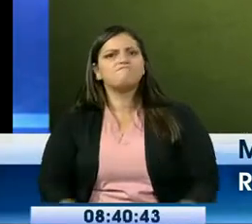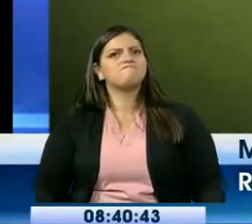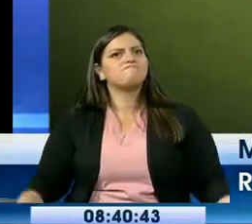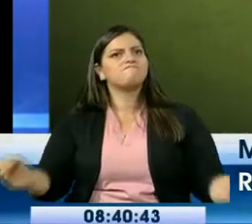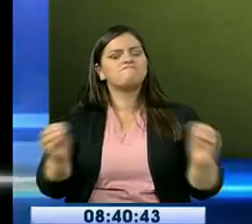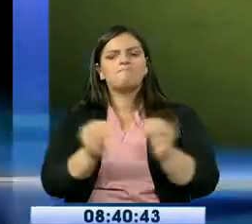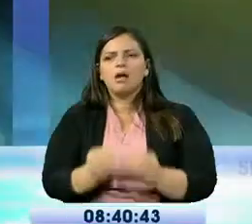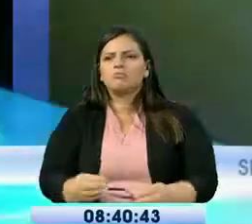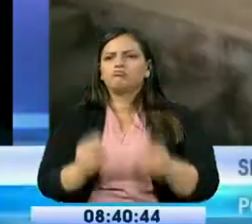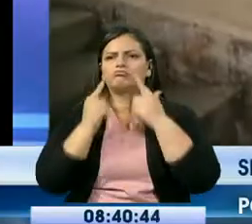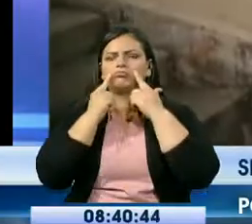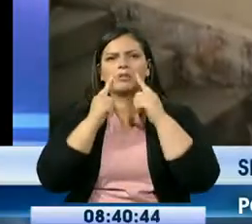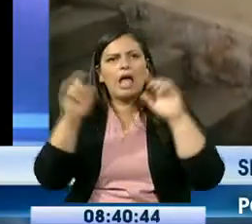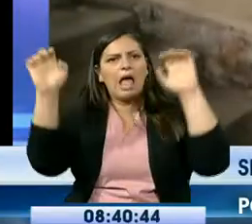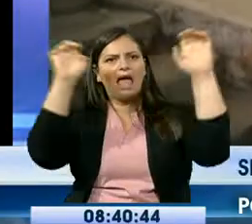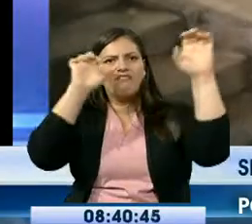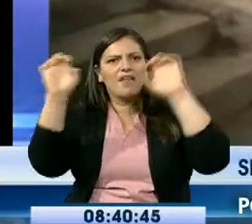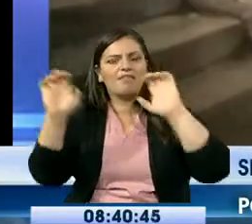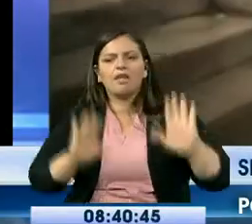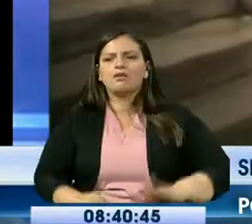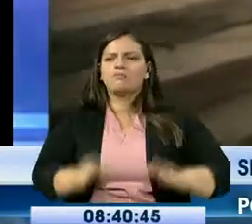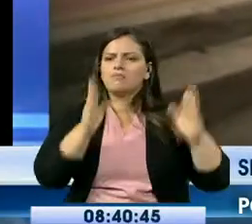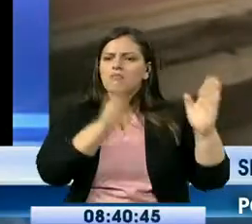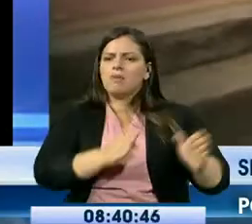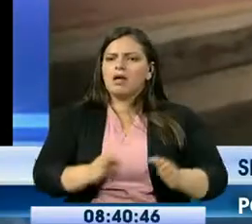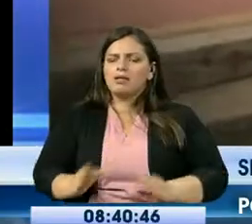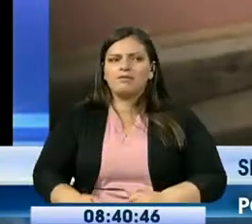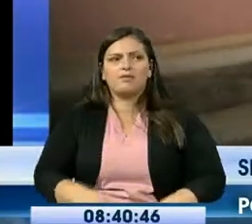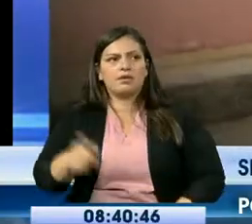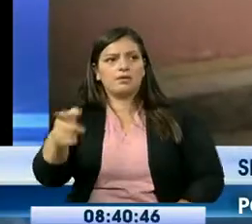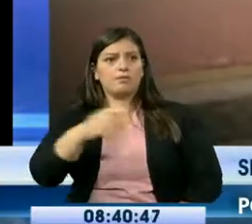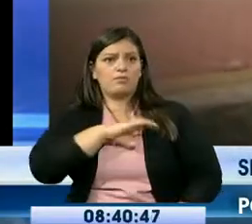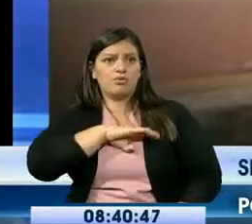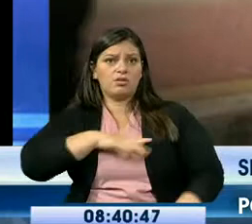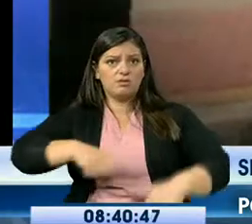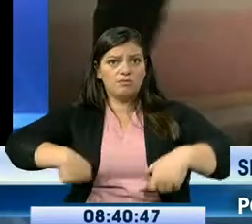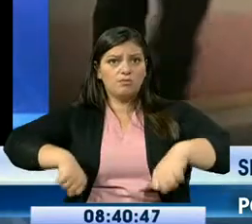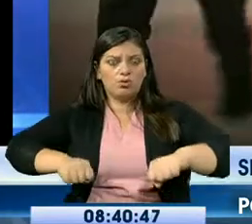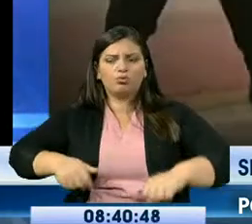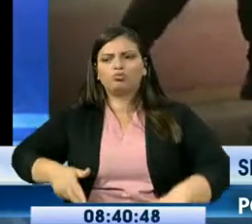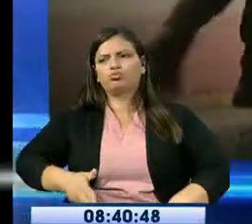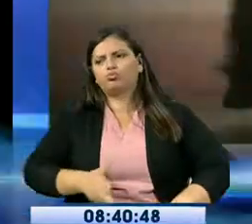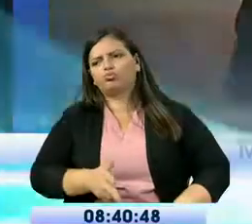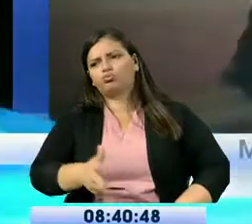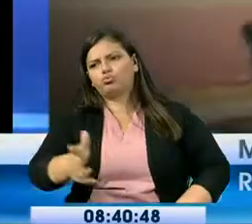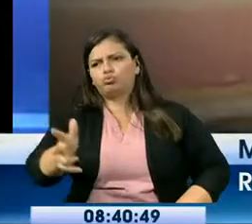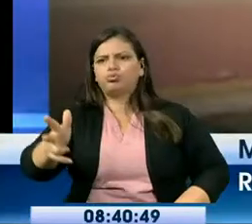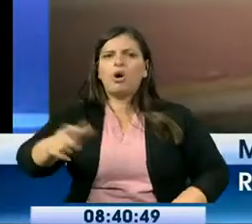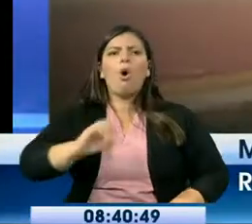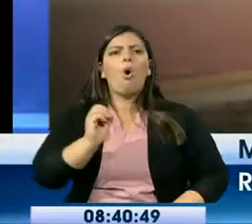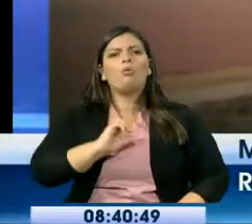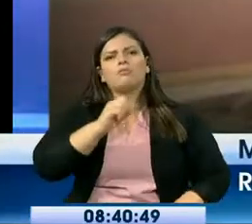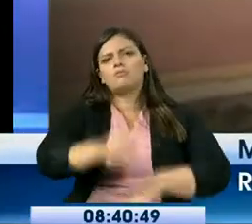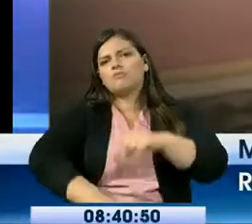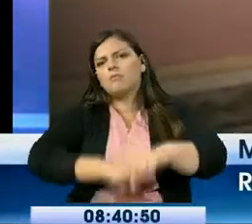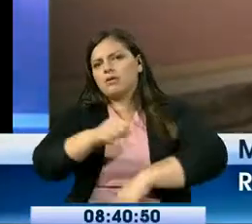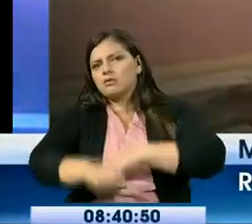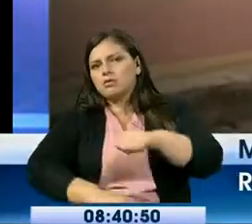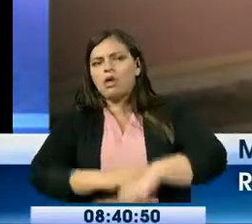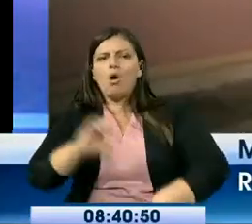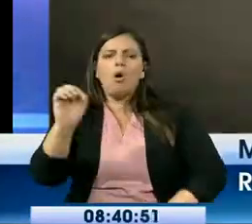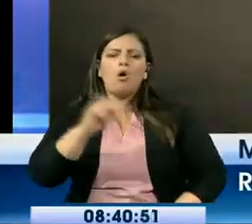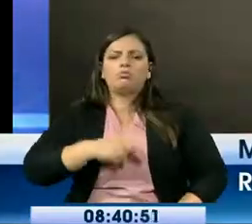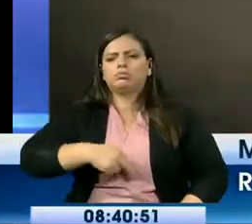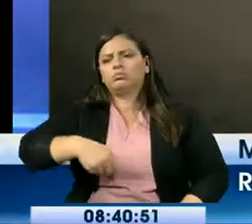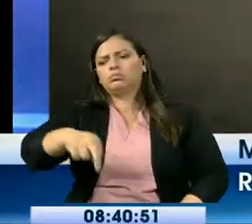estrategias como es designar el personal motorizado El policiclo, patrullaje a pie y se está